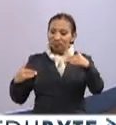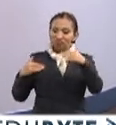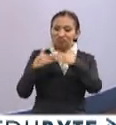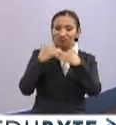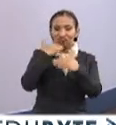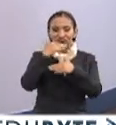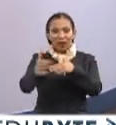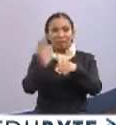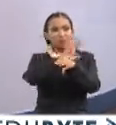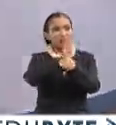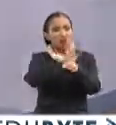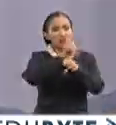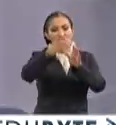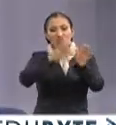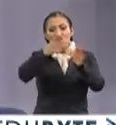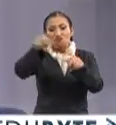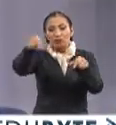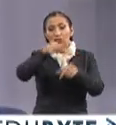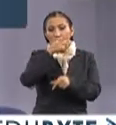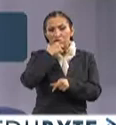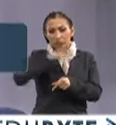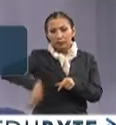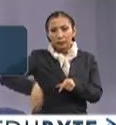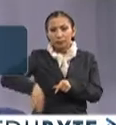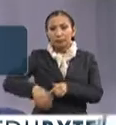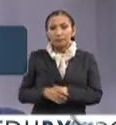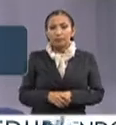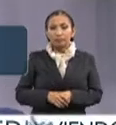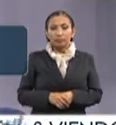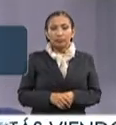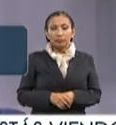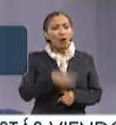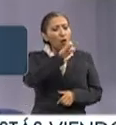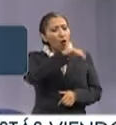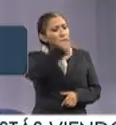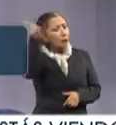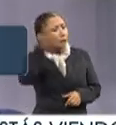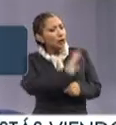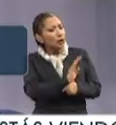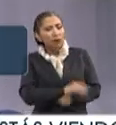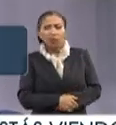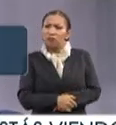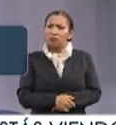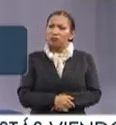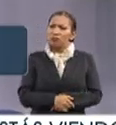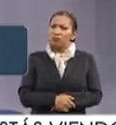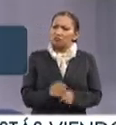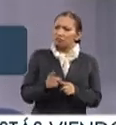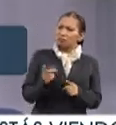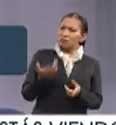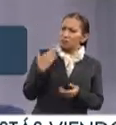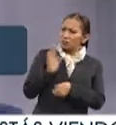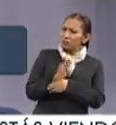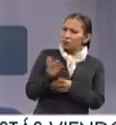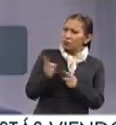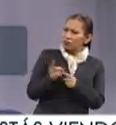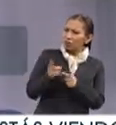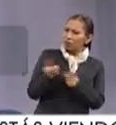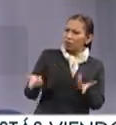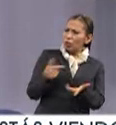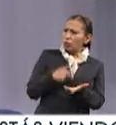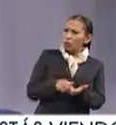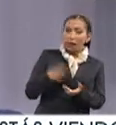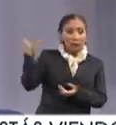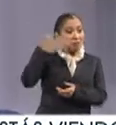Sí, sí, sí, desde luego. Porque tú incluso comentas con, oye, tal película, a ver, cuéntame, una